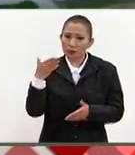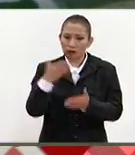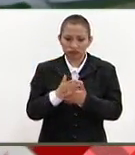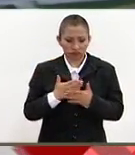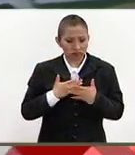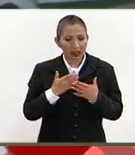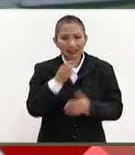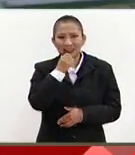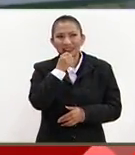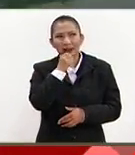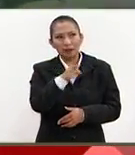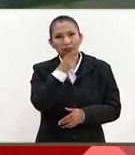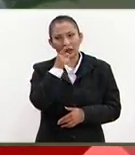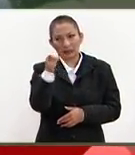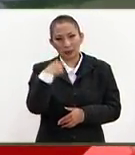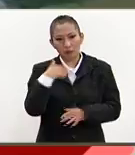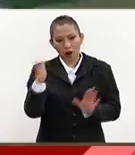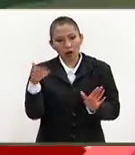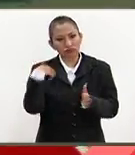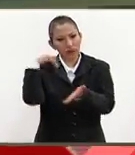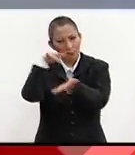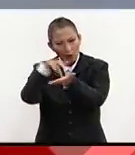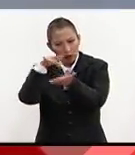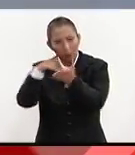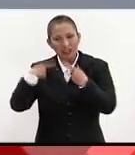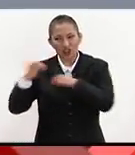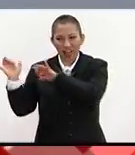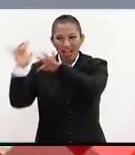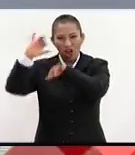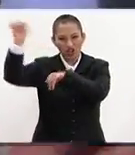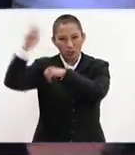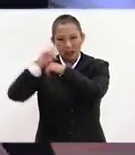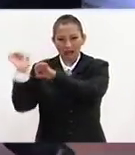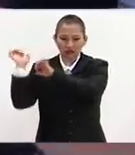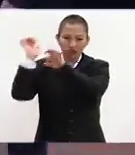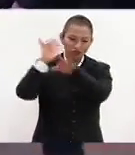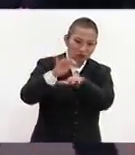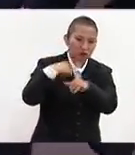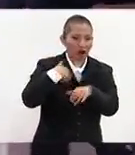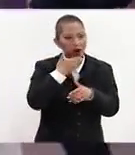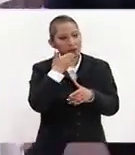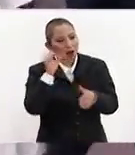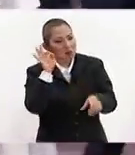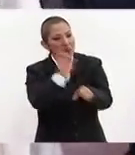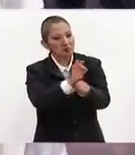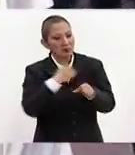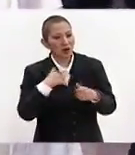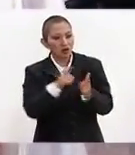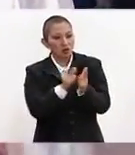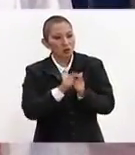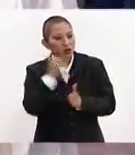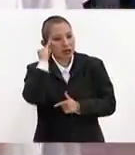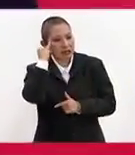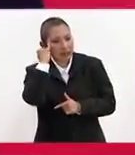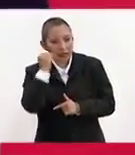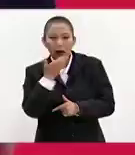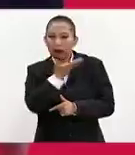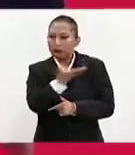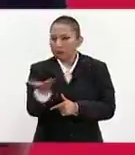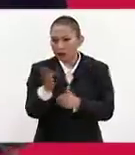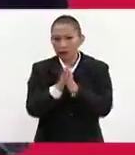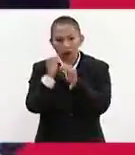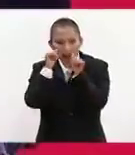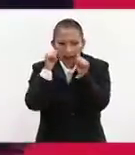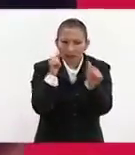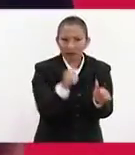También lo hizo a favor de los migrantes en esta intervención y a favor de los grupos indígenas. Pidió tener mucha